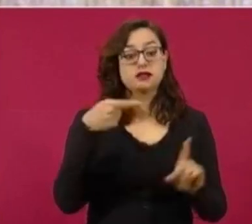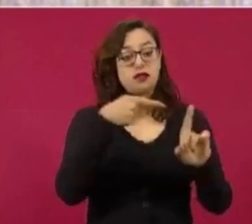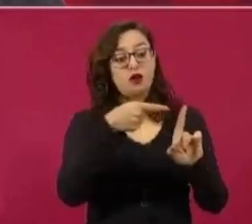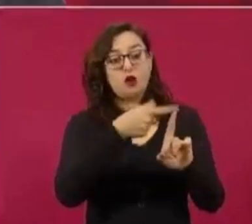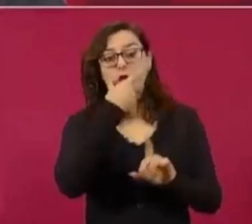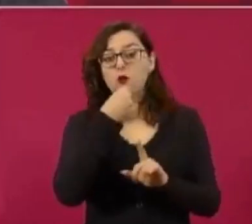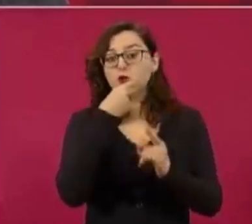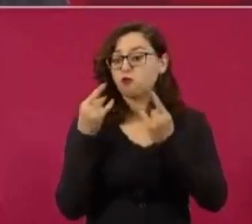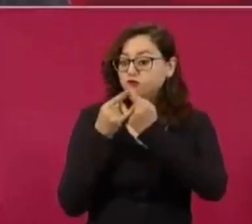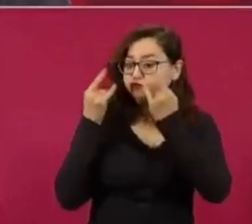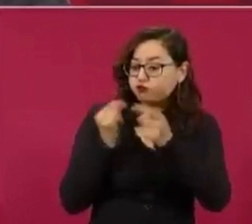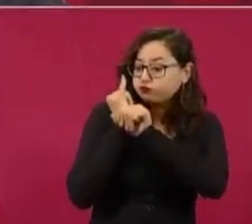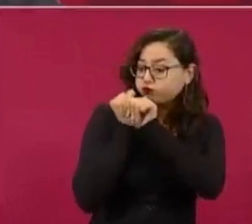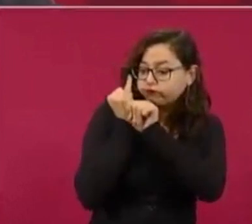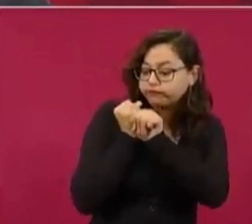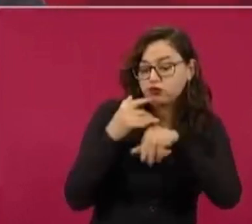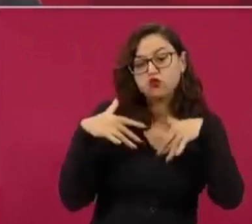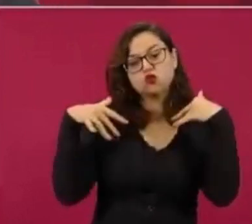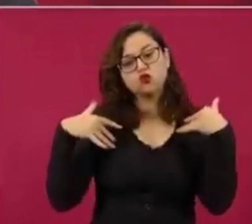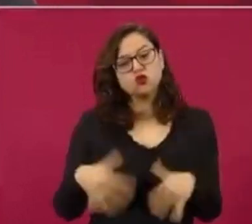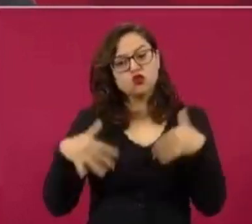de este país,